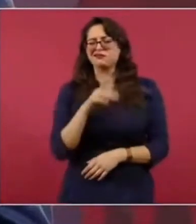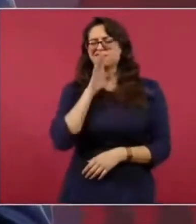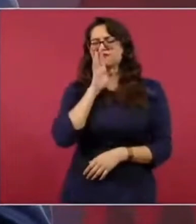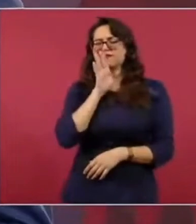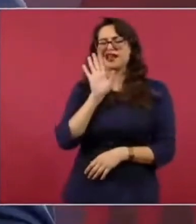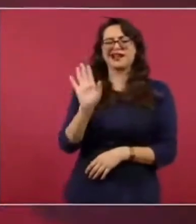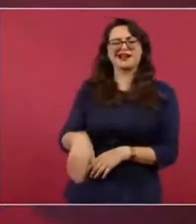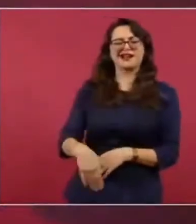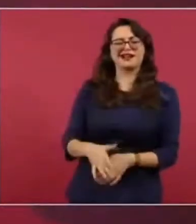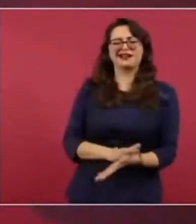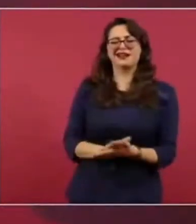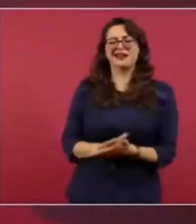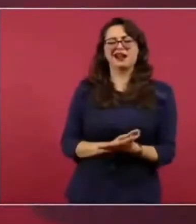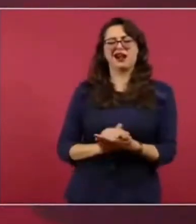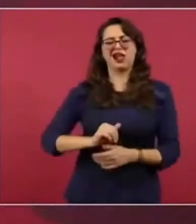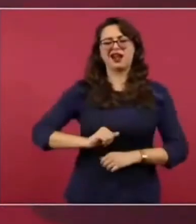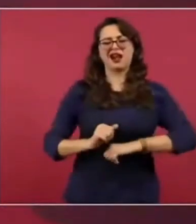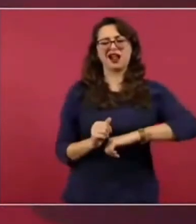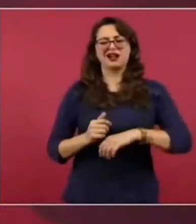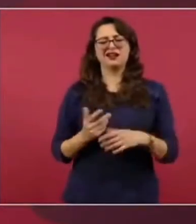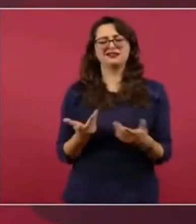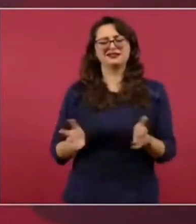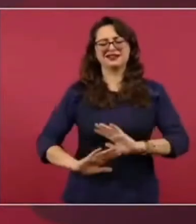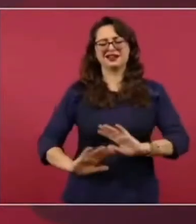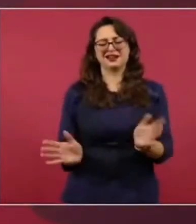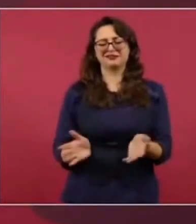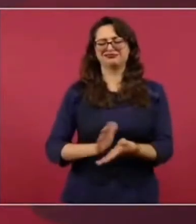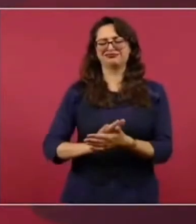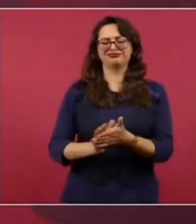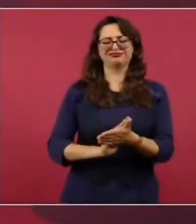Entonces, miren las vueltas que da la vida.